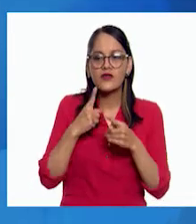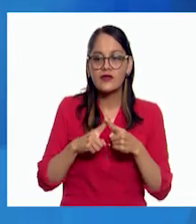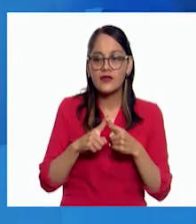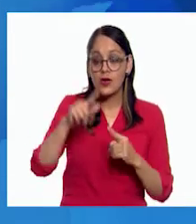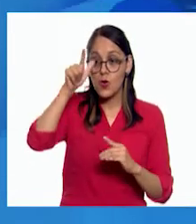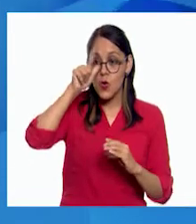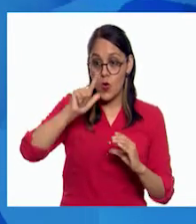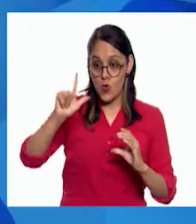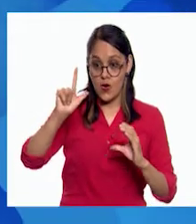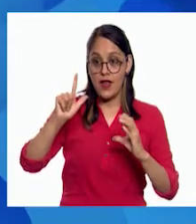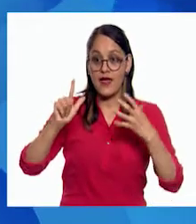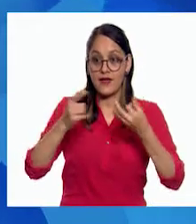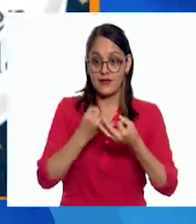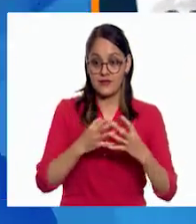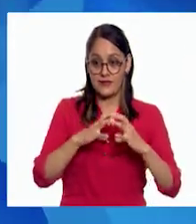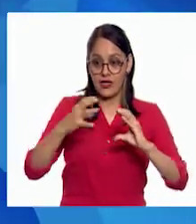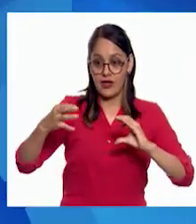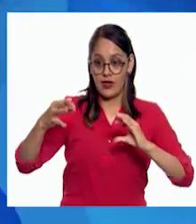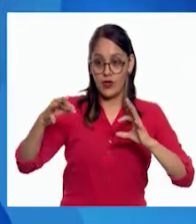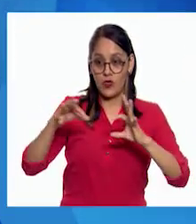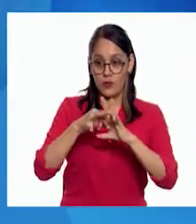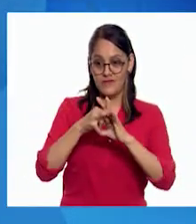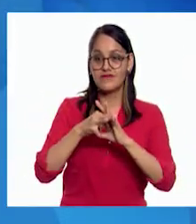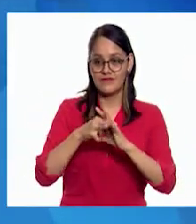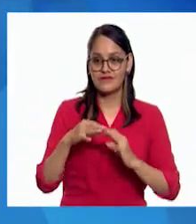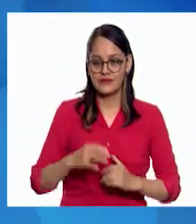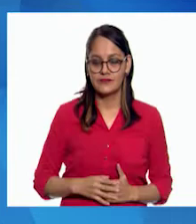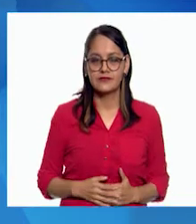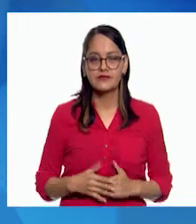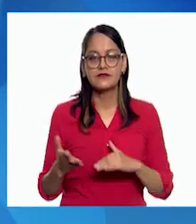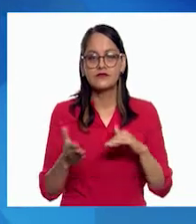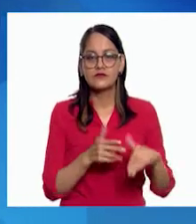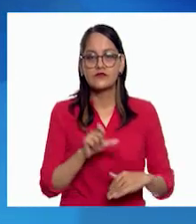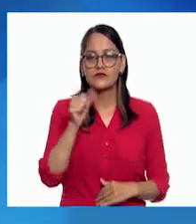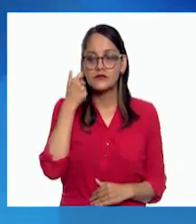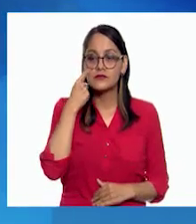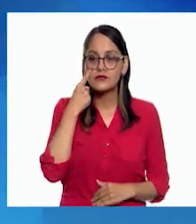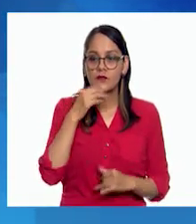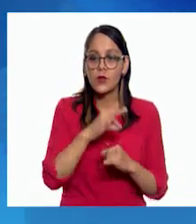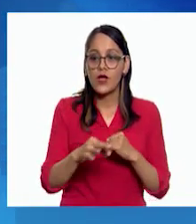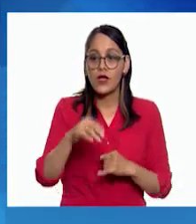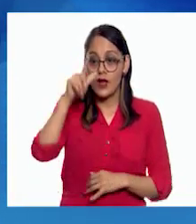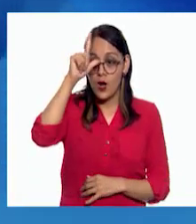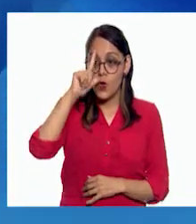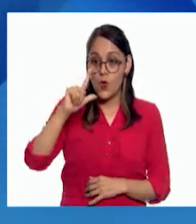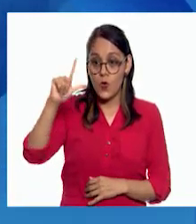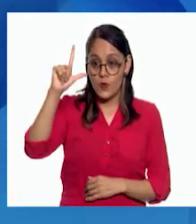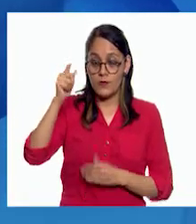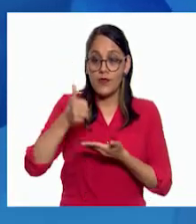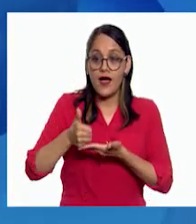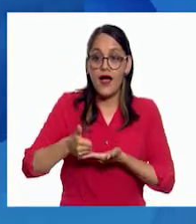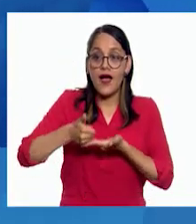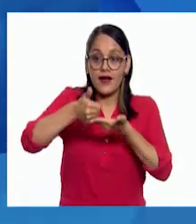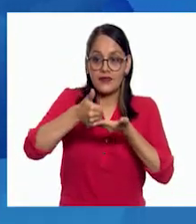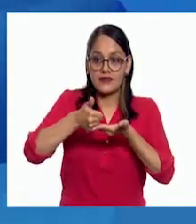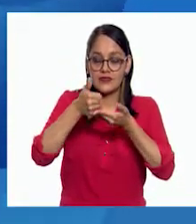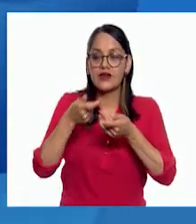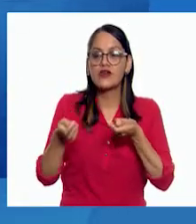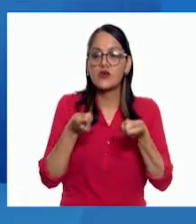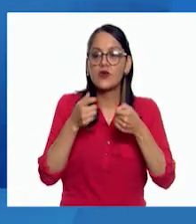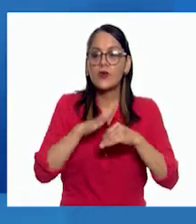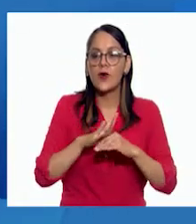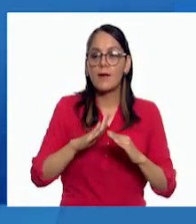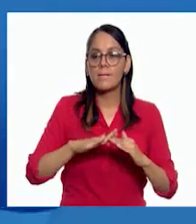luna tiene cierta interacción con la Tierra. Y la última, la luna controla la marea. Claro, por